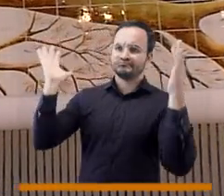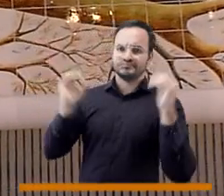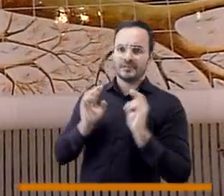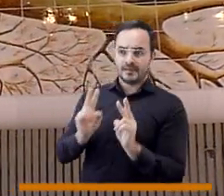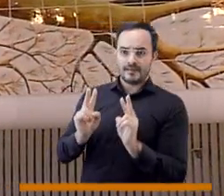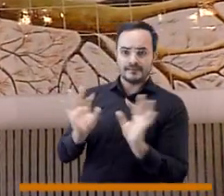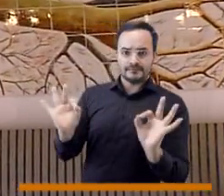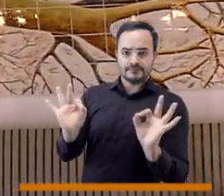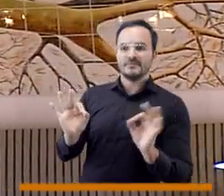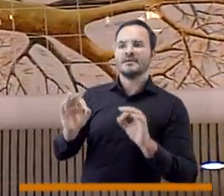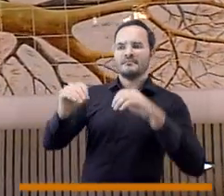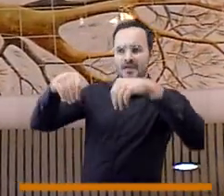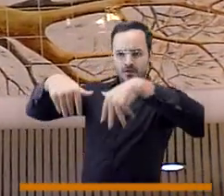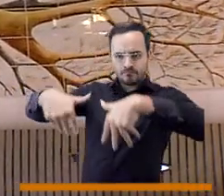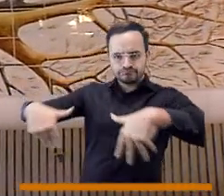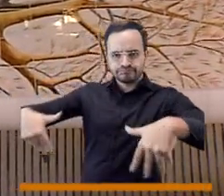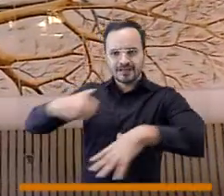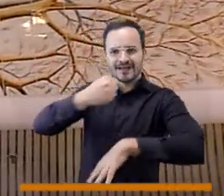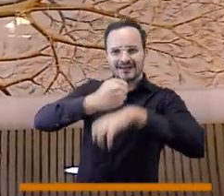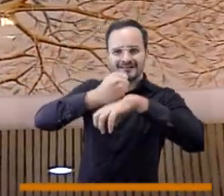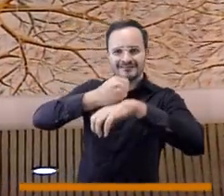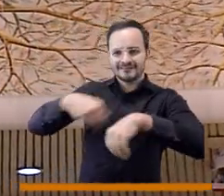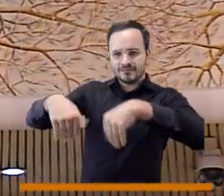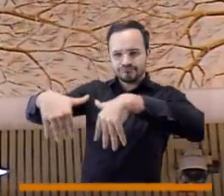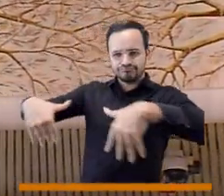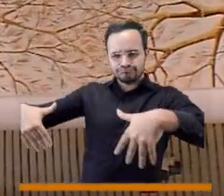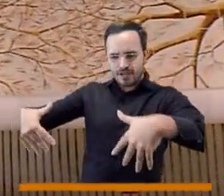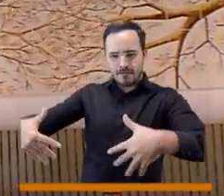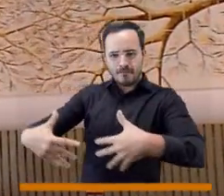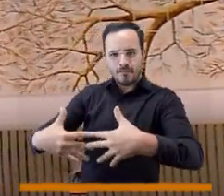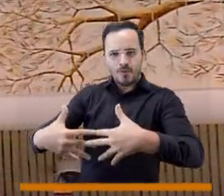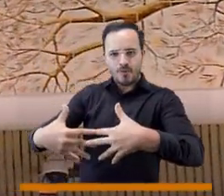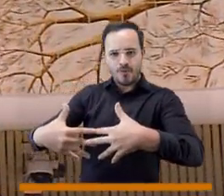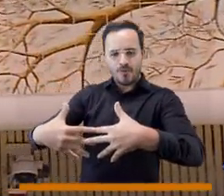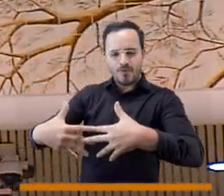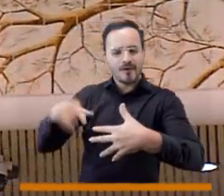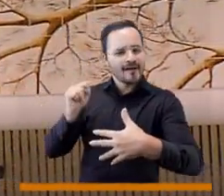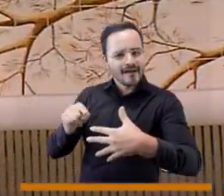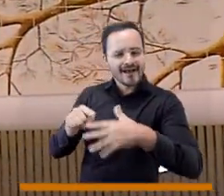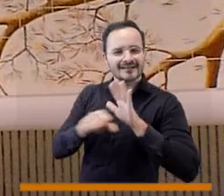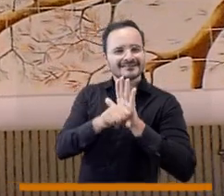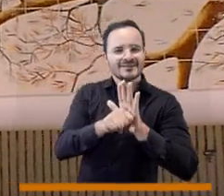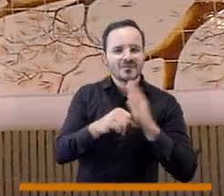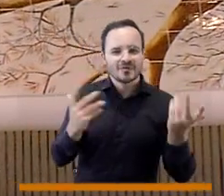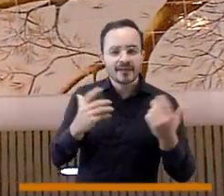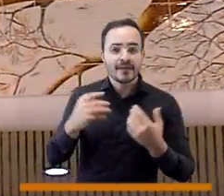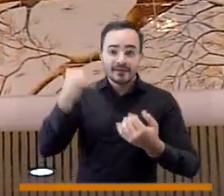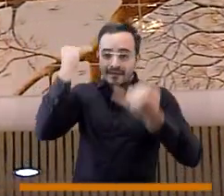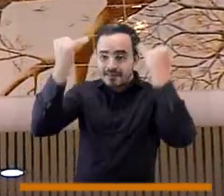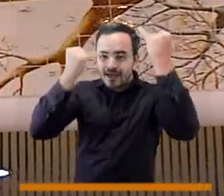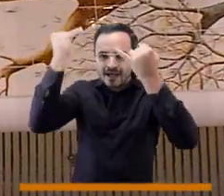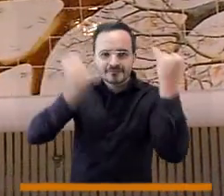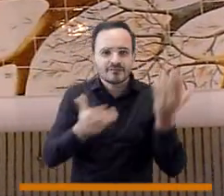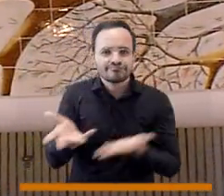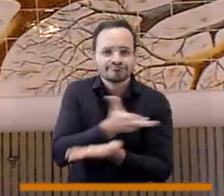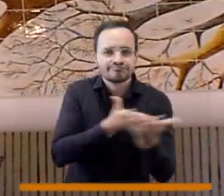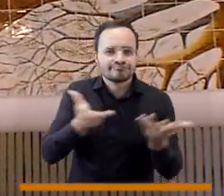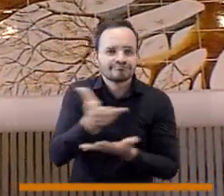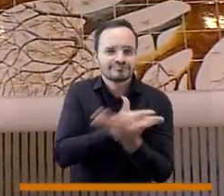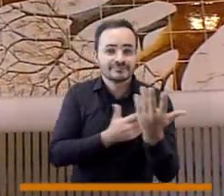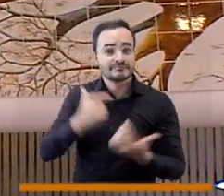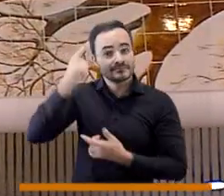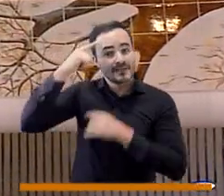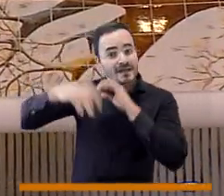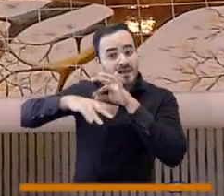redes de contacto con sus raíces. Y eso lo que representa es como ese compartir las ideas, ese